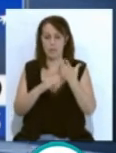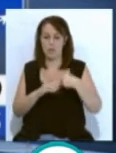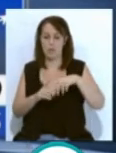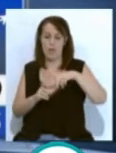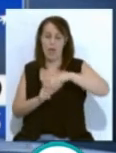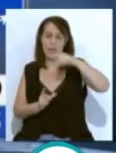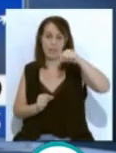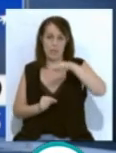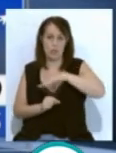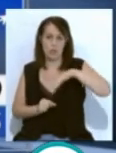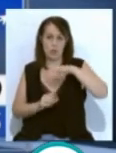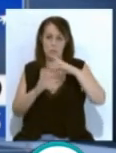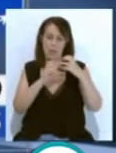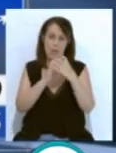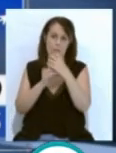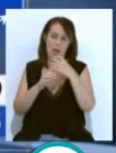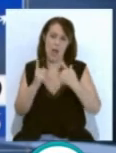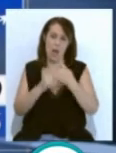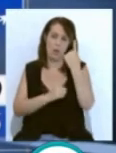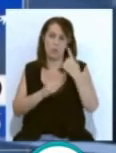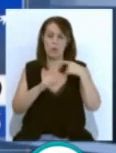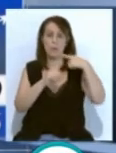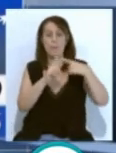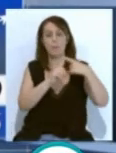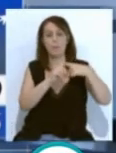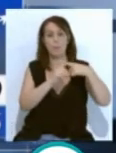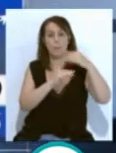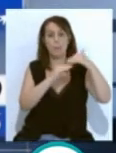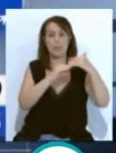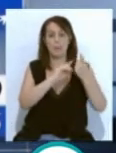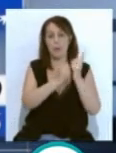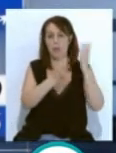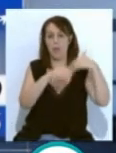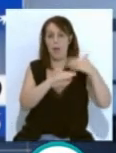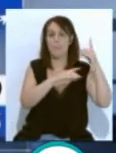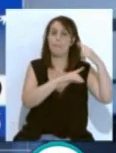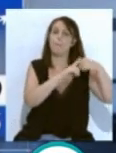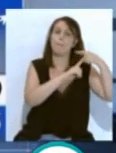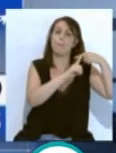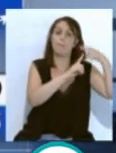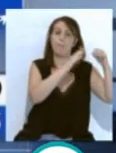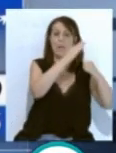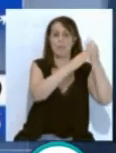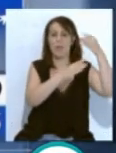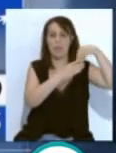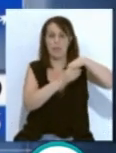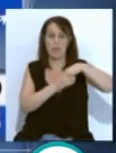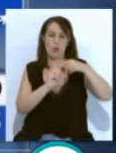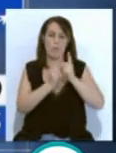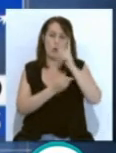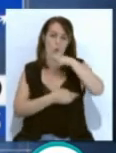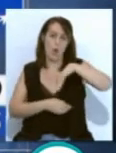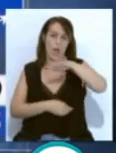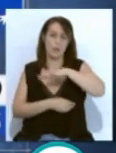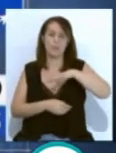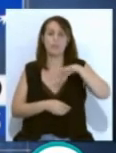descartar bancos de niebla, temperaturas mínimas con pocos cambios, máximas sin cambios en el interior y en descenso en